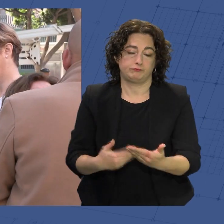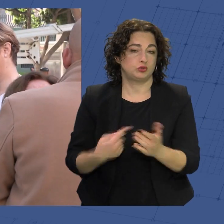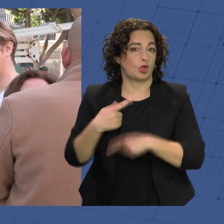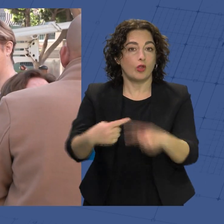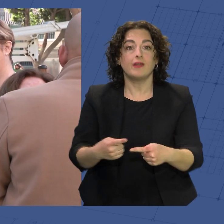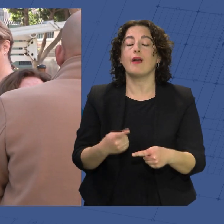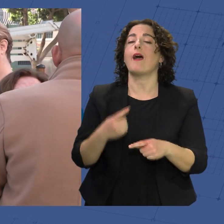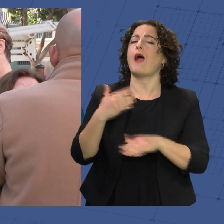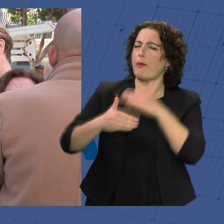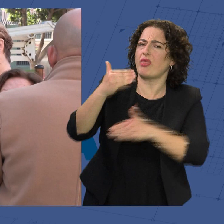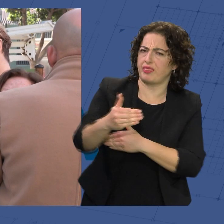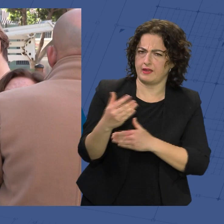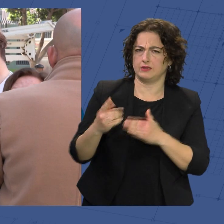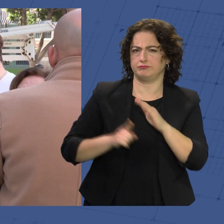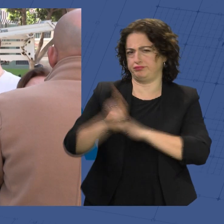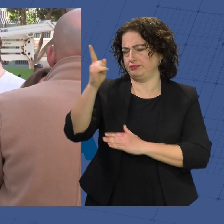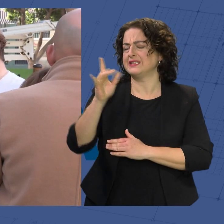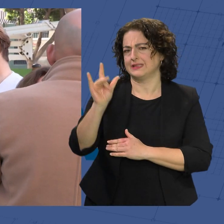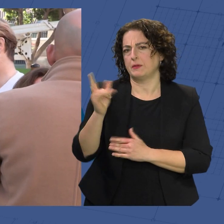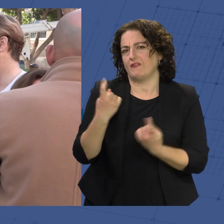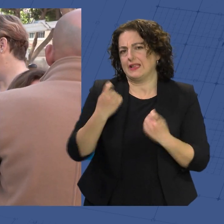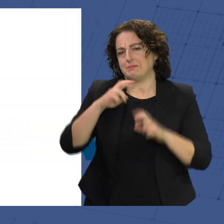y diagnósticos, necesita más investigación.